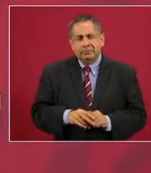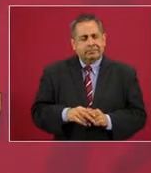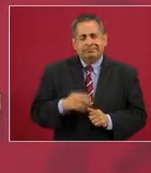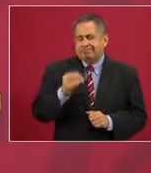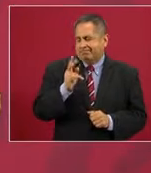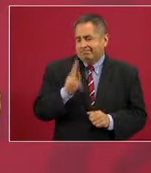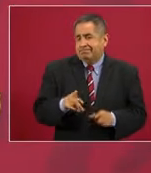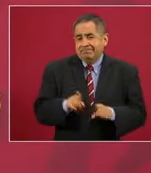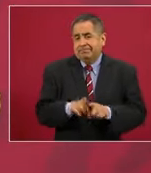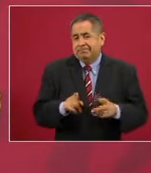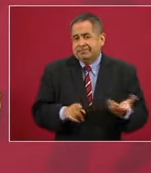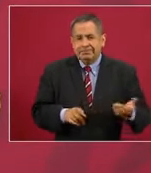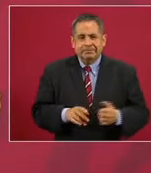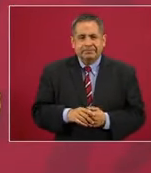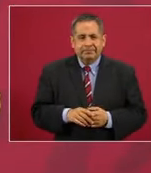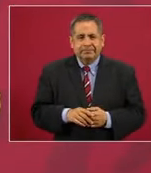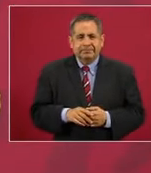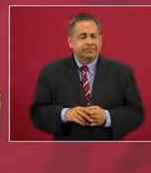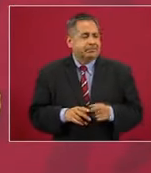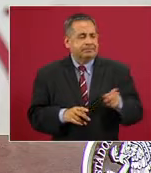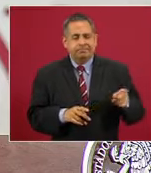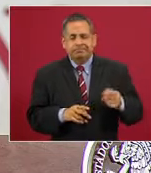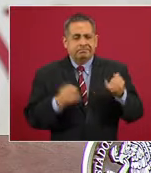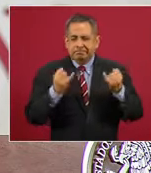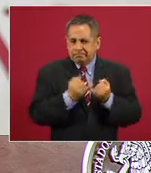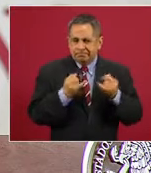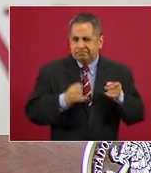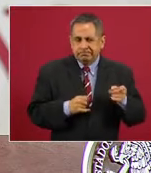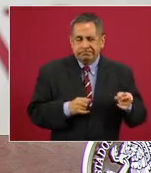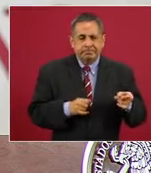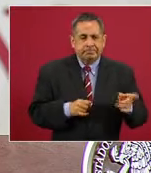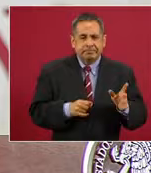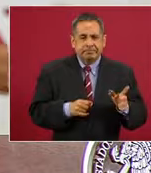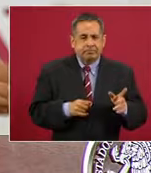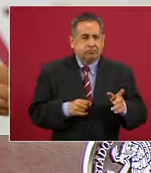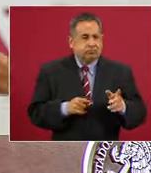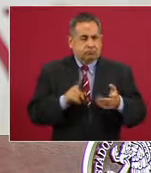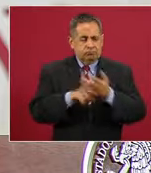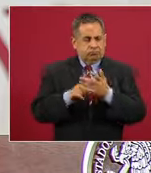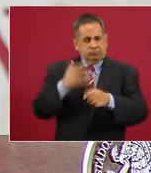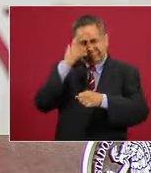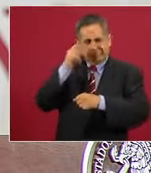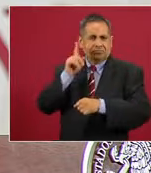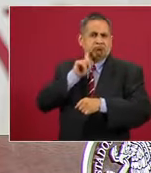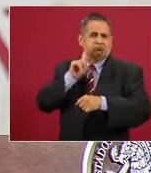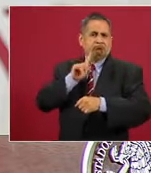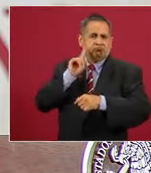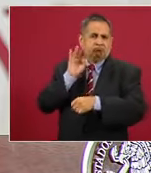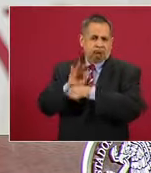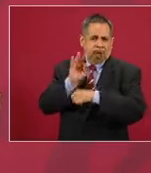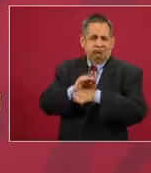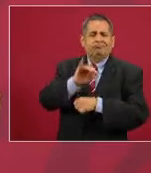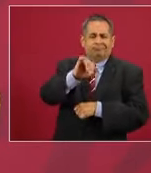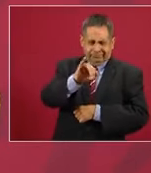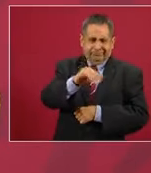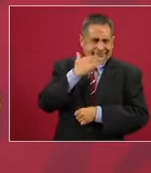como se está defendiendo la causa justa, hay